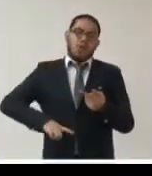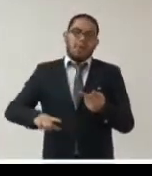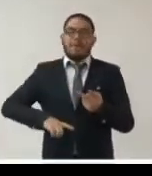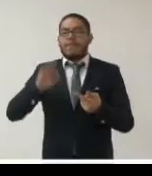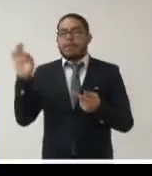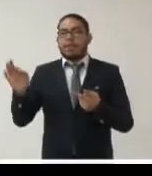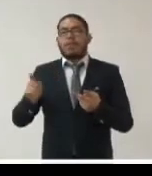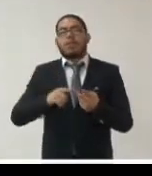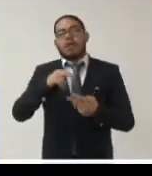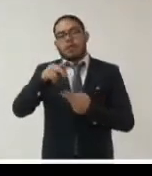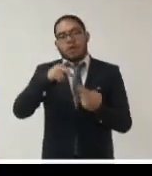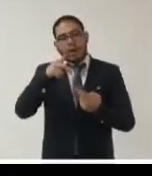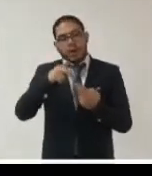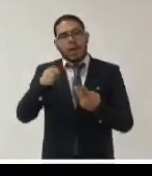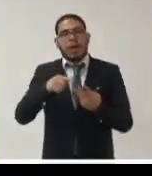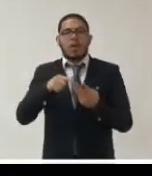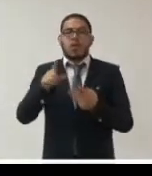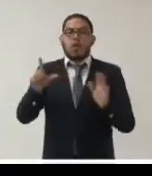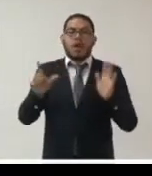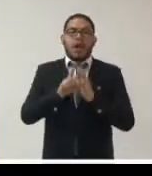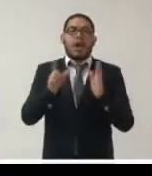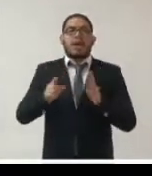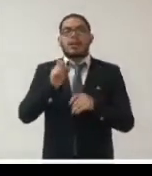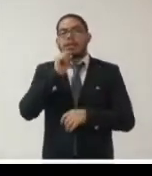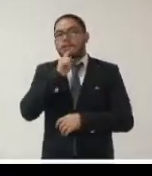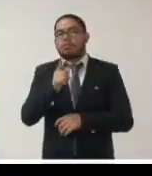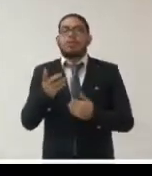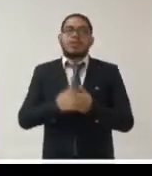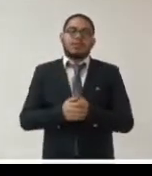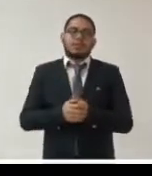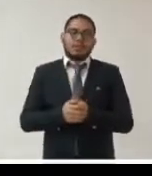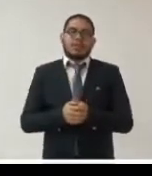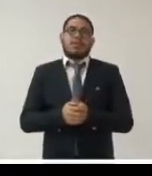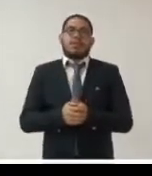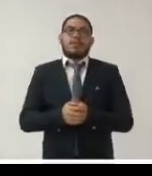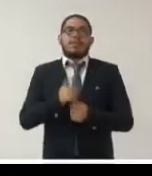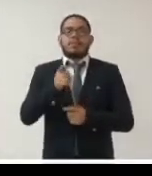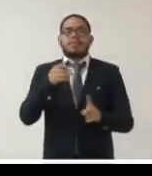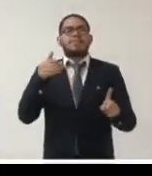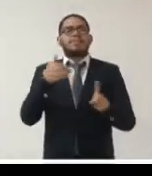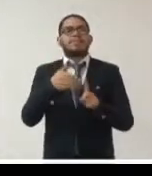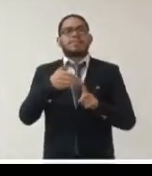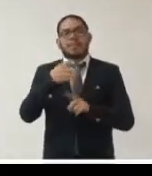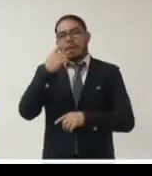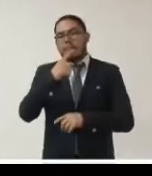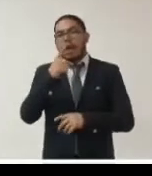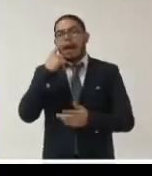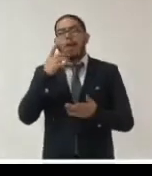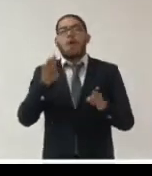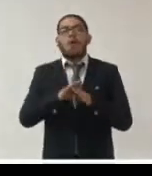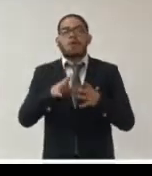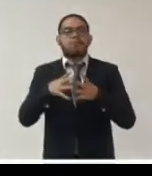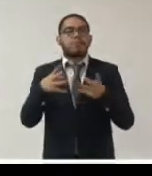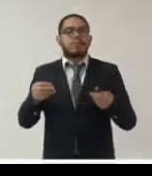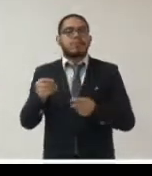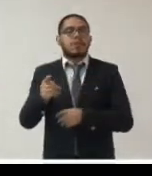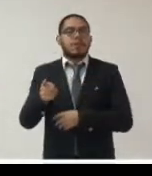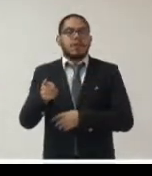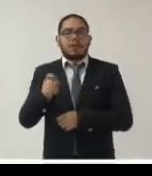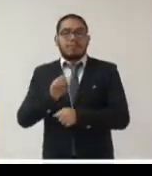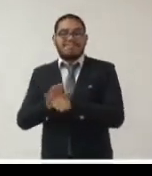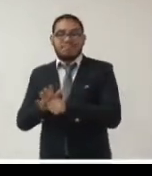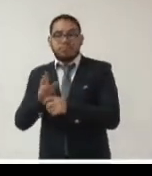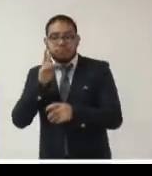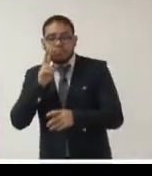locales que tenía un rol particularmente destacado para afrontar la pandemia quisimos ver